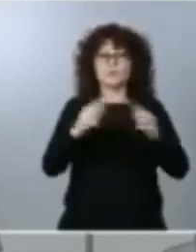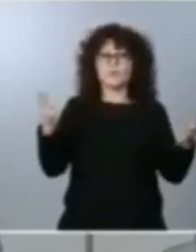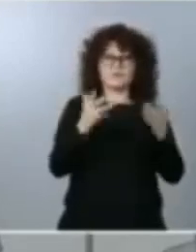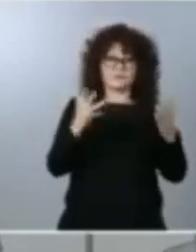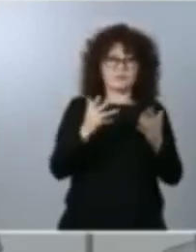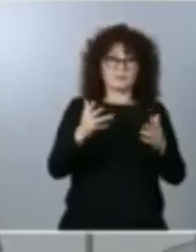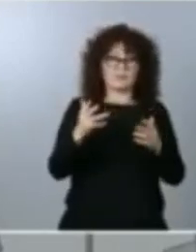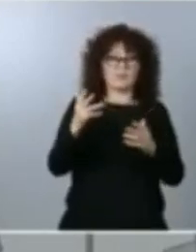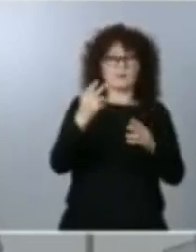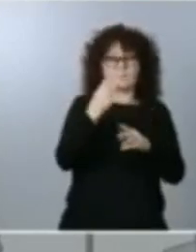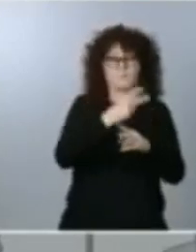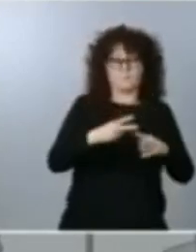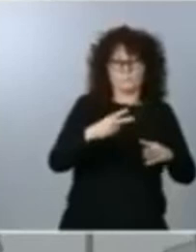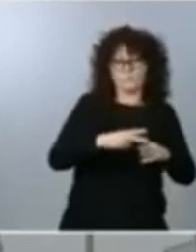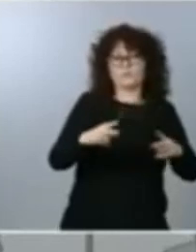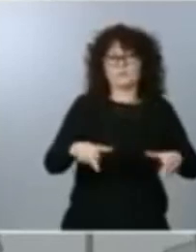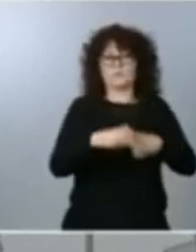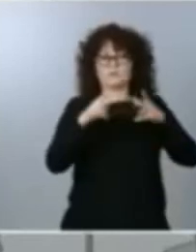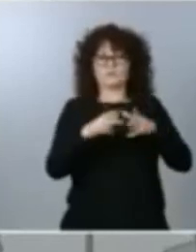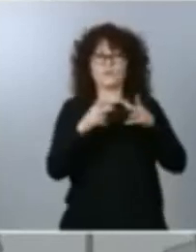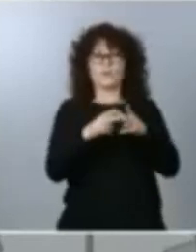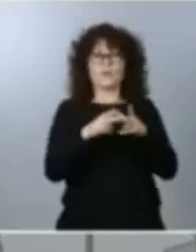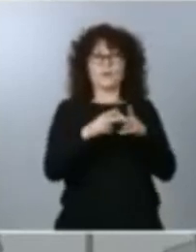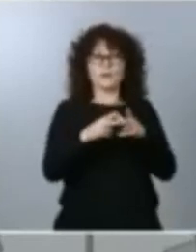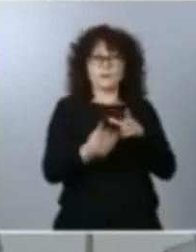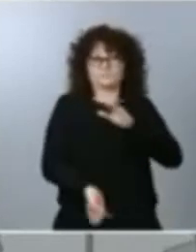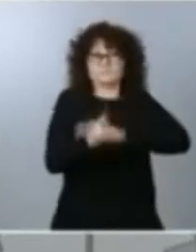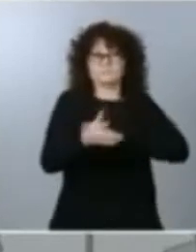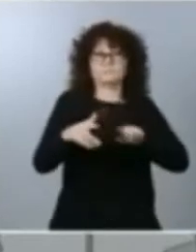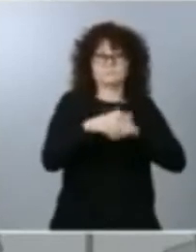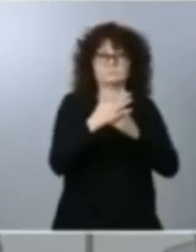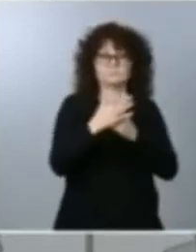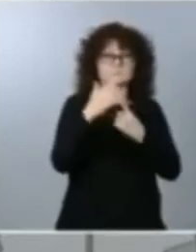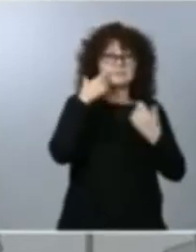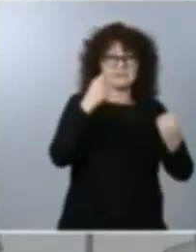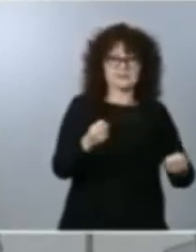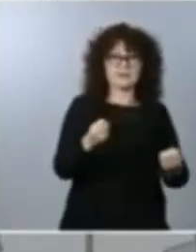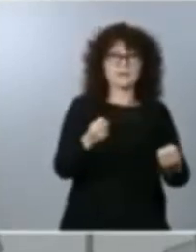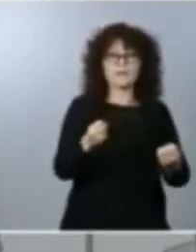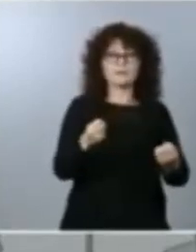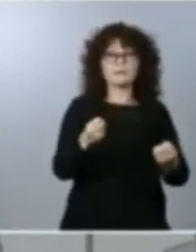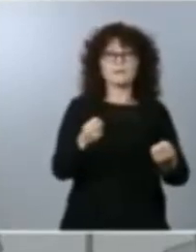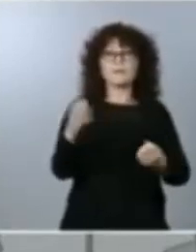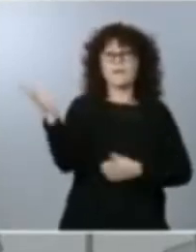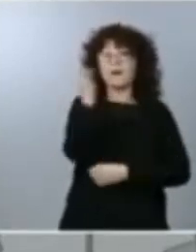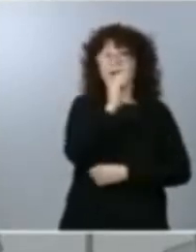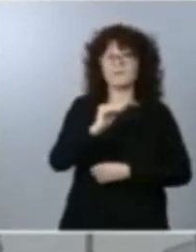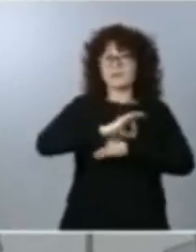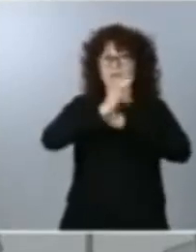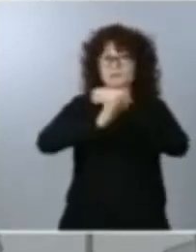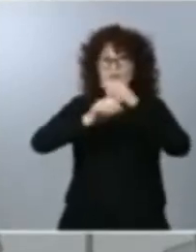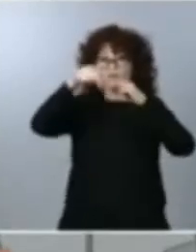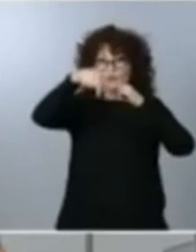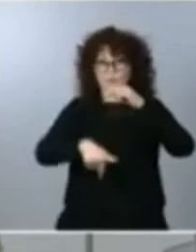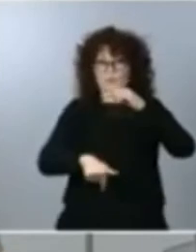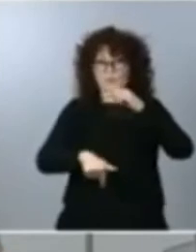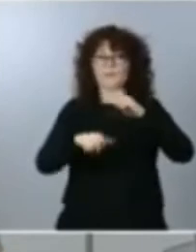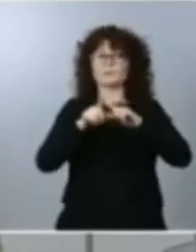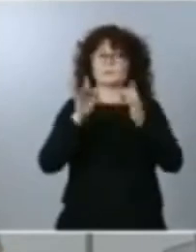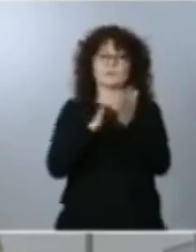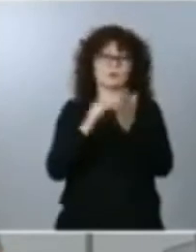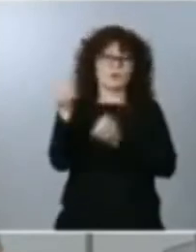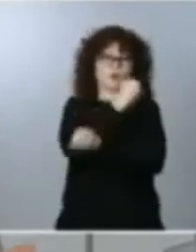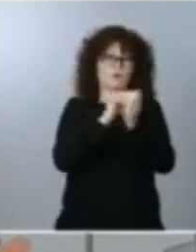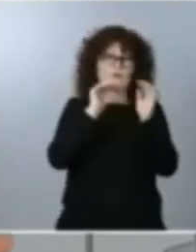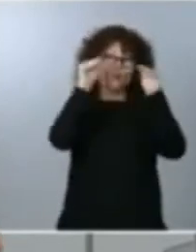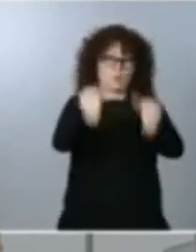sanitaria el África subsahariana va a sufrir un desplome en términos económicos enorme sin precedentes en los últimos